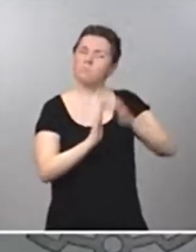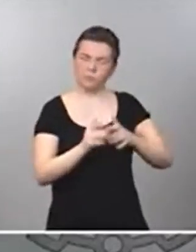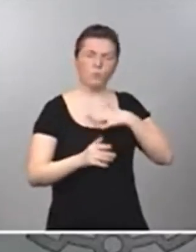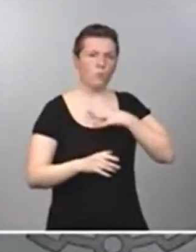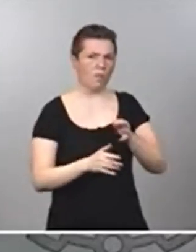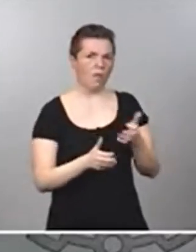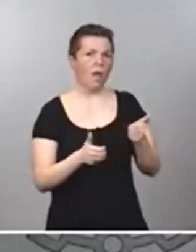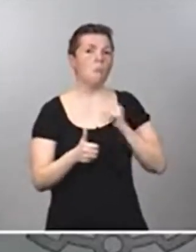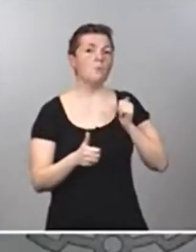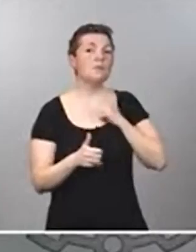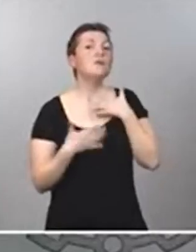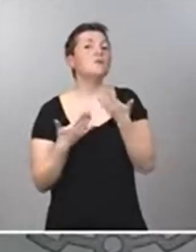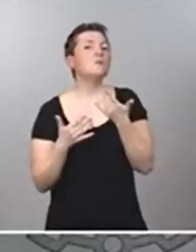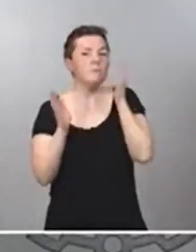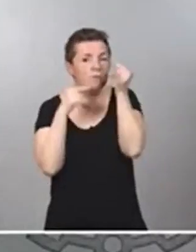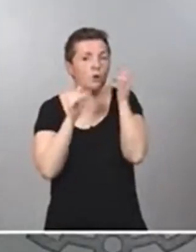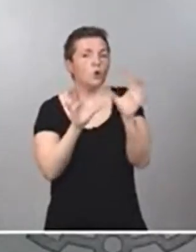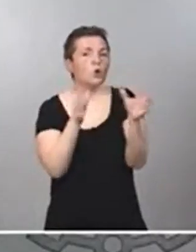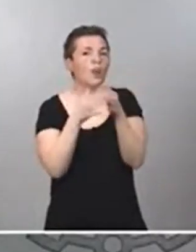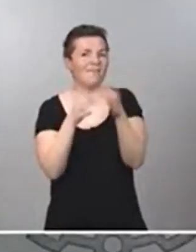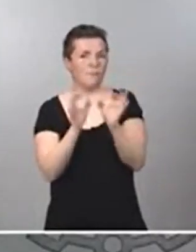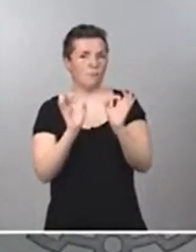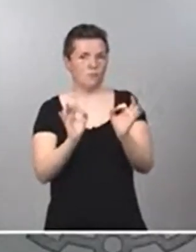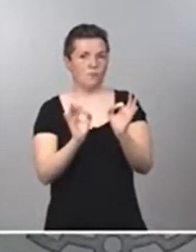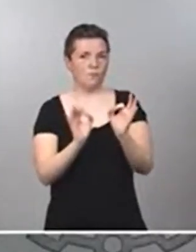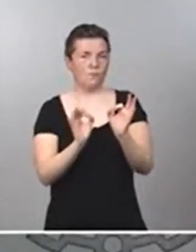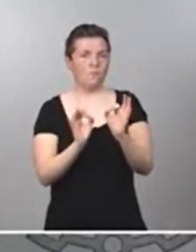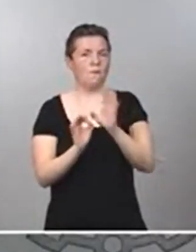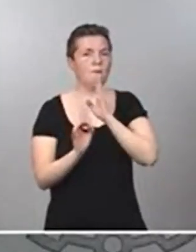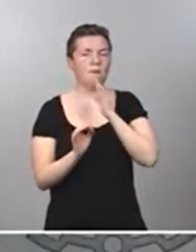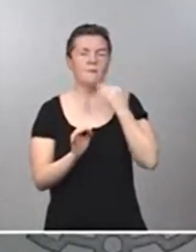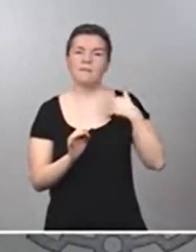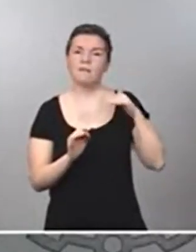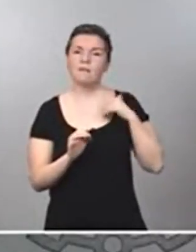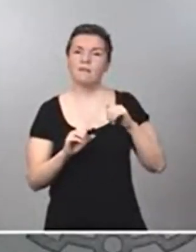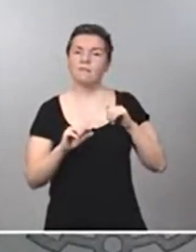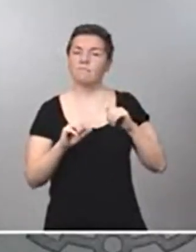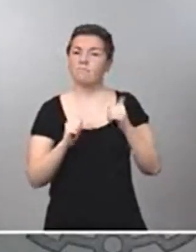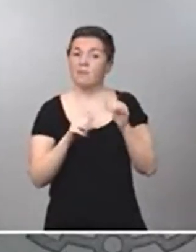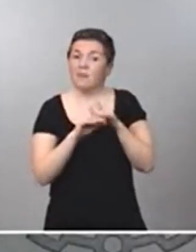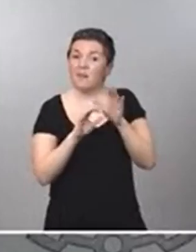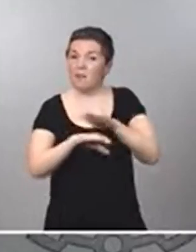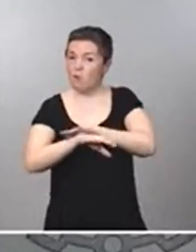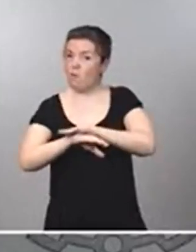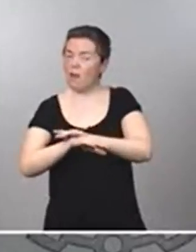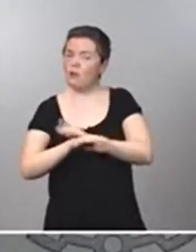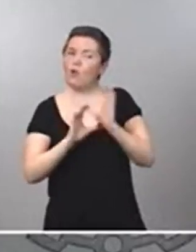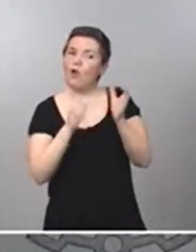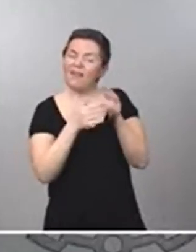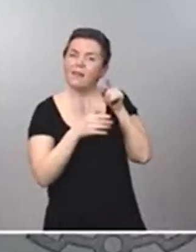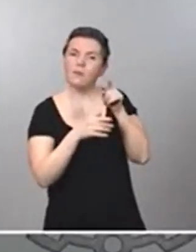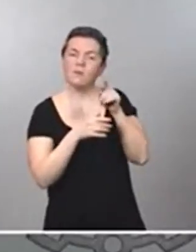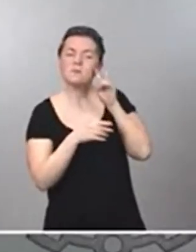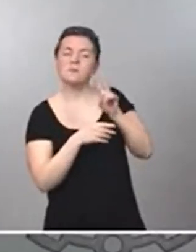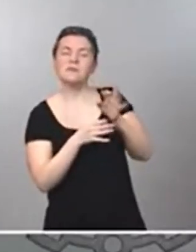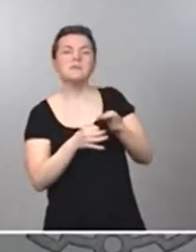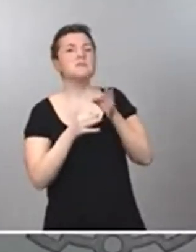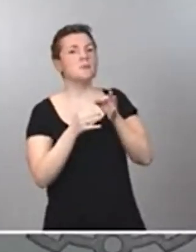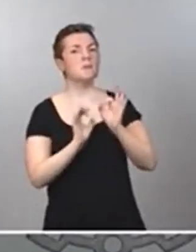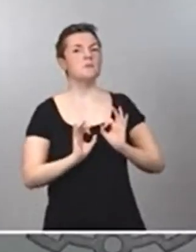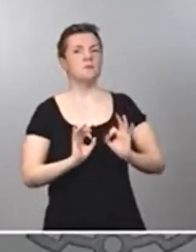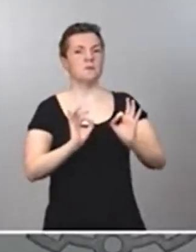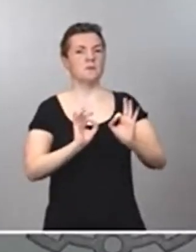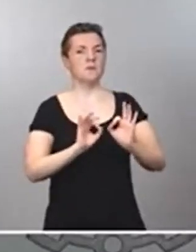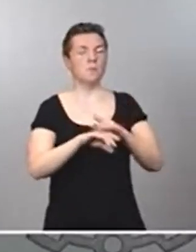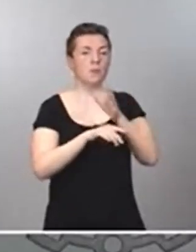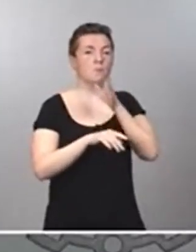a estos colectivos que tienen, como digo, para este Gobierno una mirada siempre singular para que nadie, por razón de